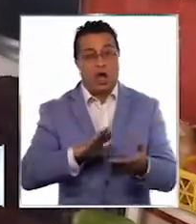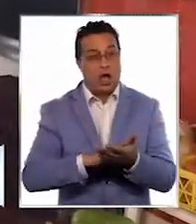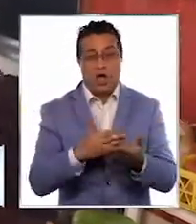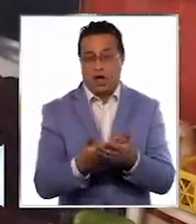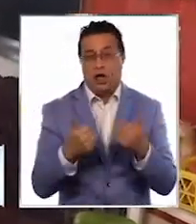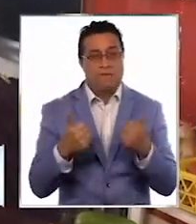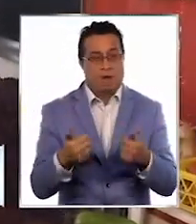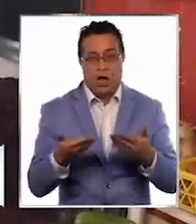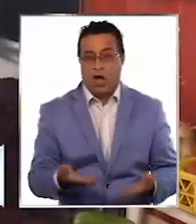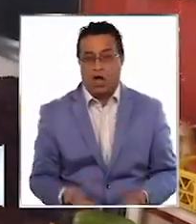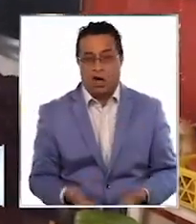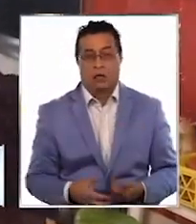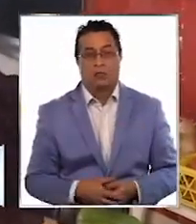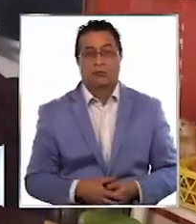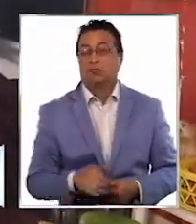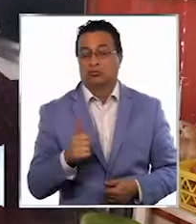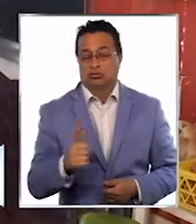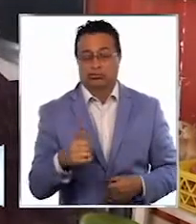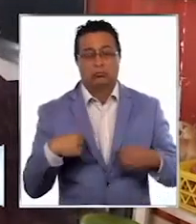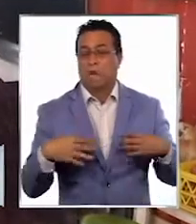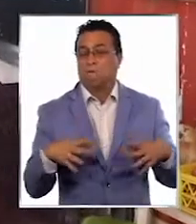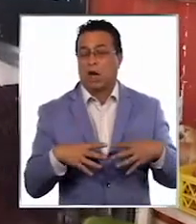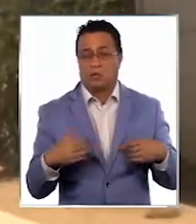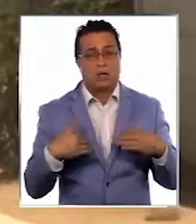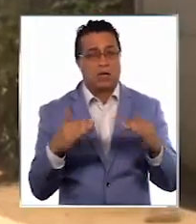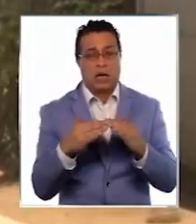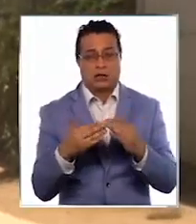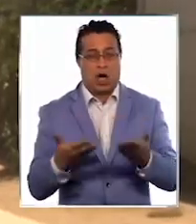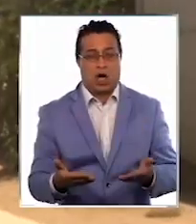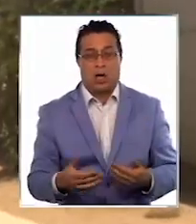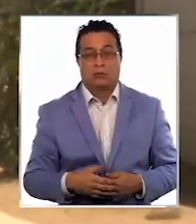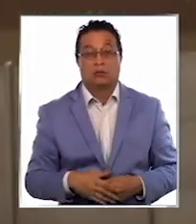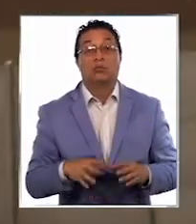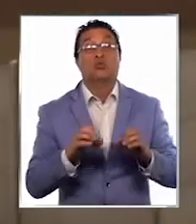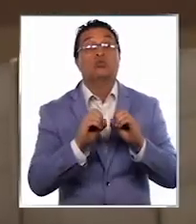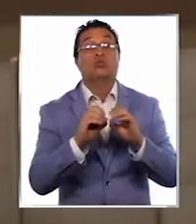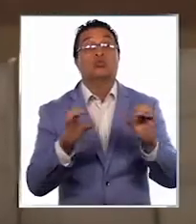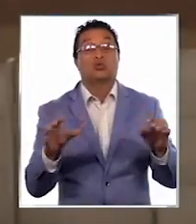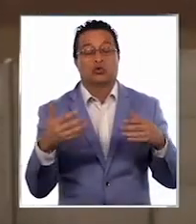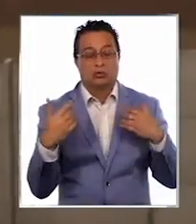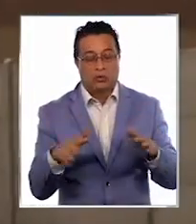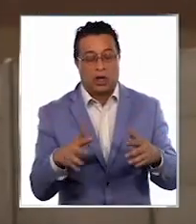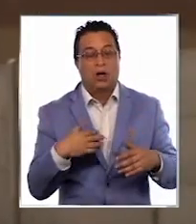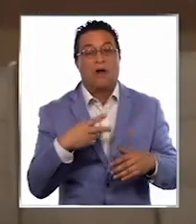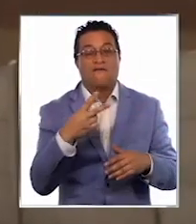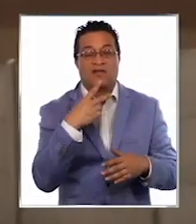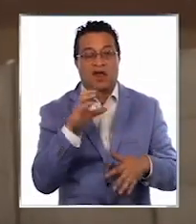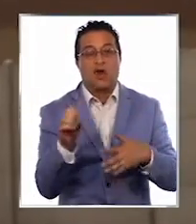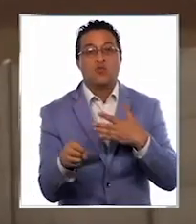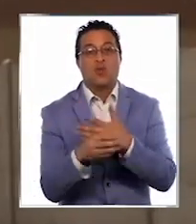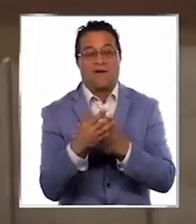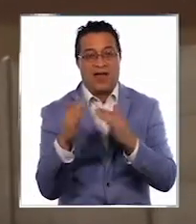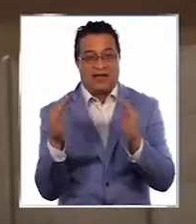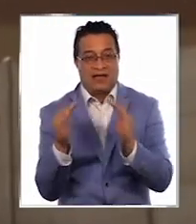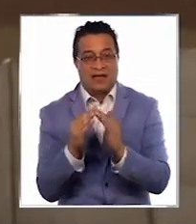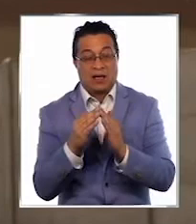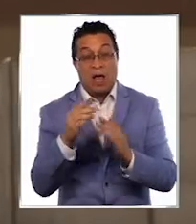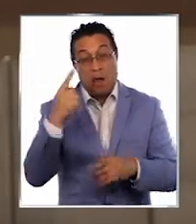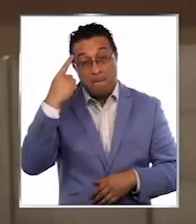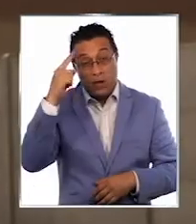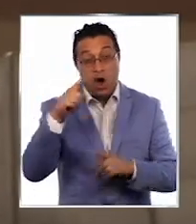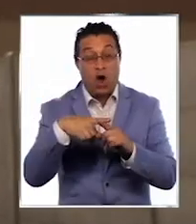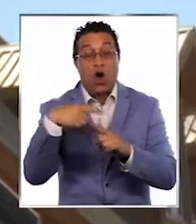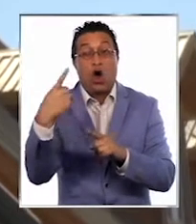ahí donde quedé ahora. Sí, yo estoy muy feliz en mi casita ahora. Muchos ya viven en sus nuevas casas, pero otros